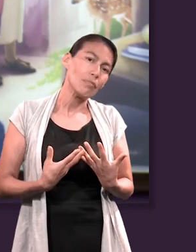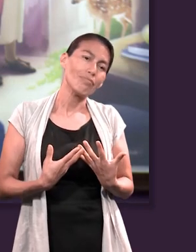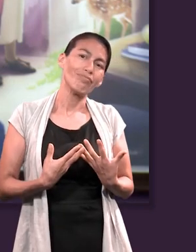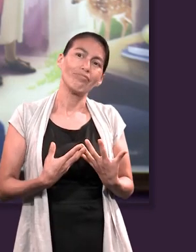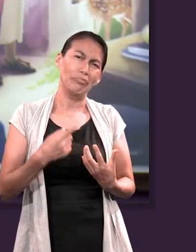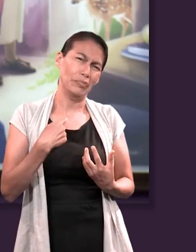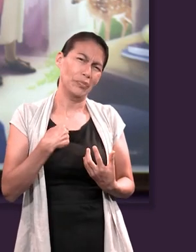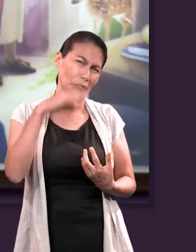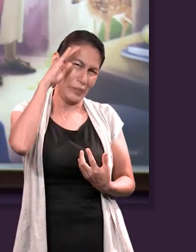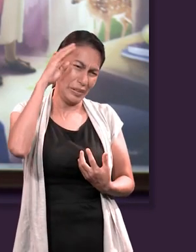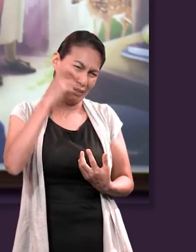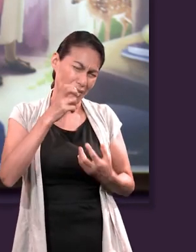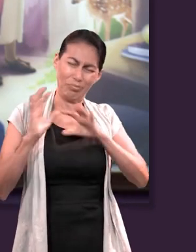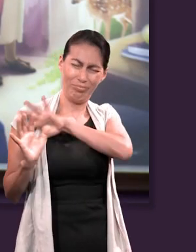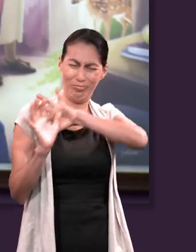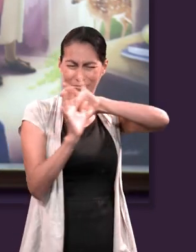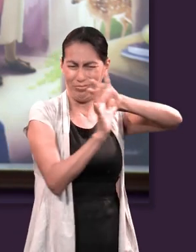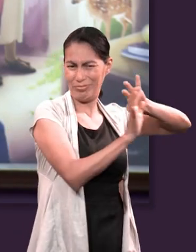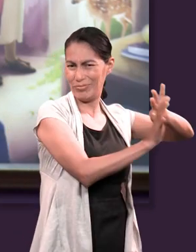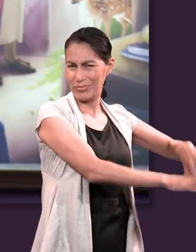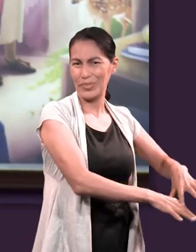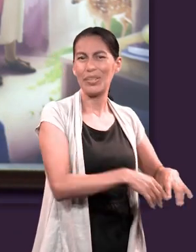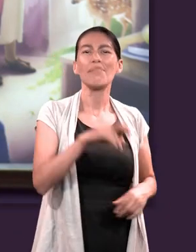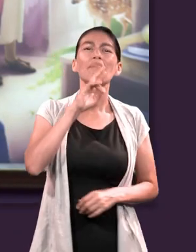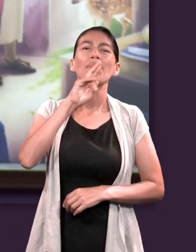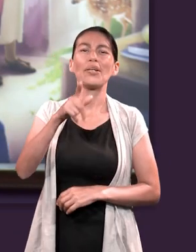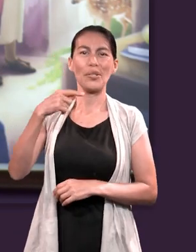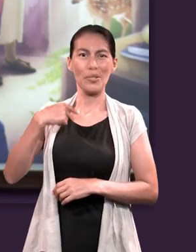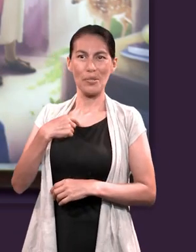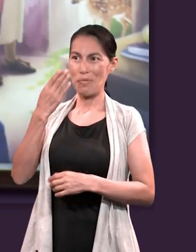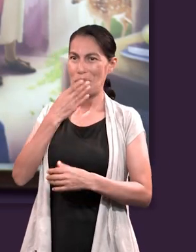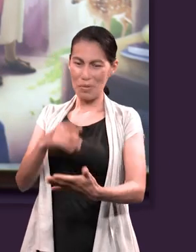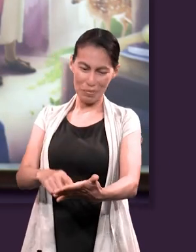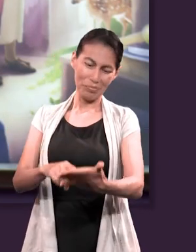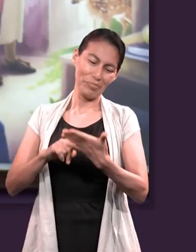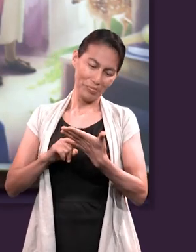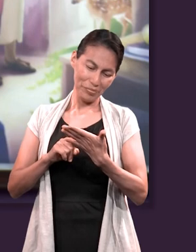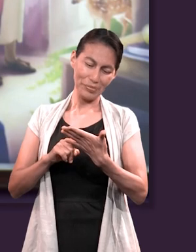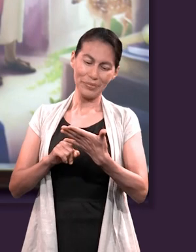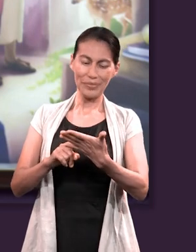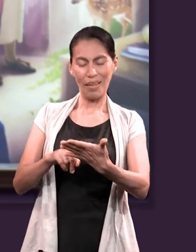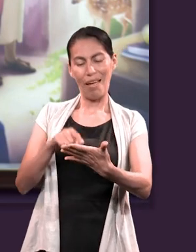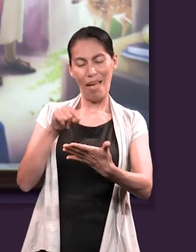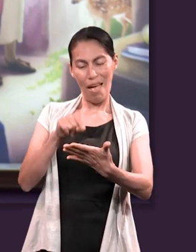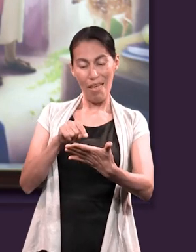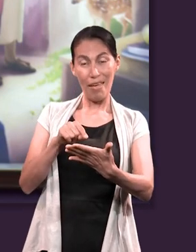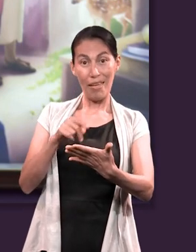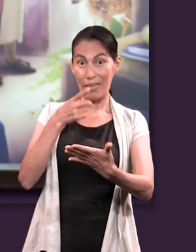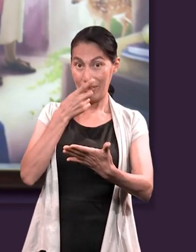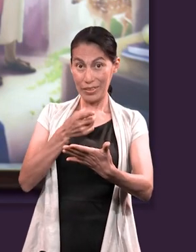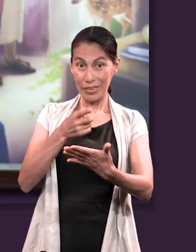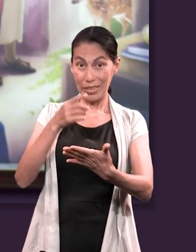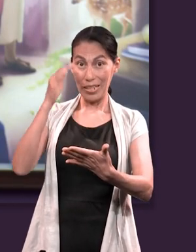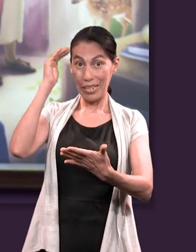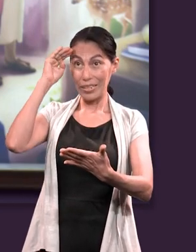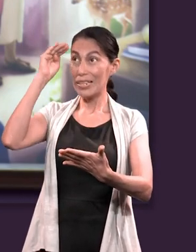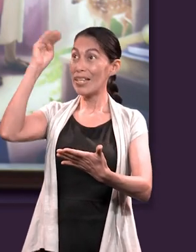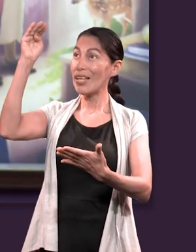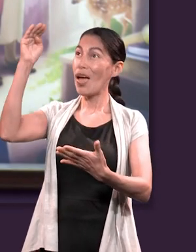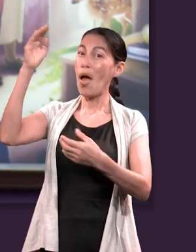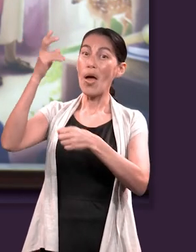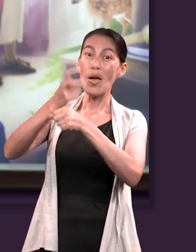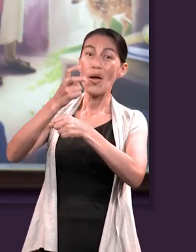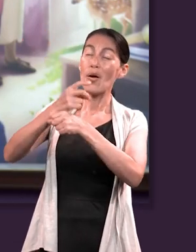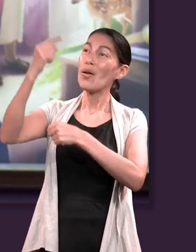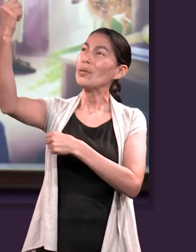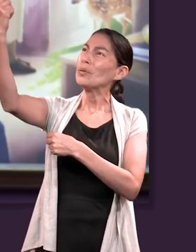todo lo que pasa. Entonces, yo elijo creer en lo que dice la Biblia y elijo creer que el